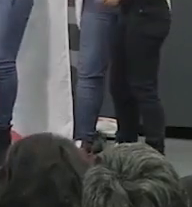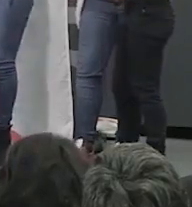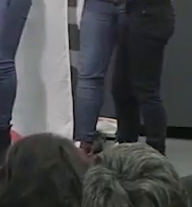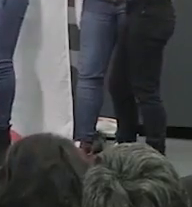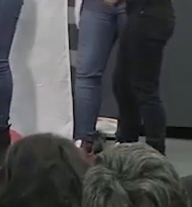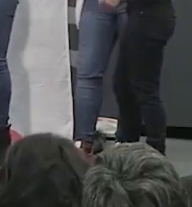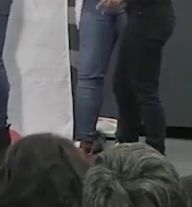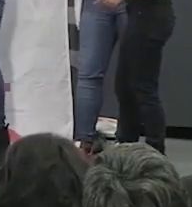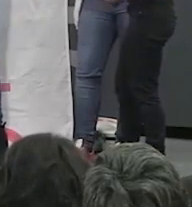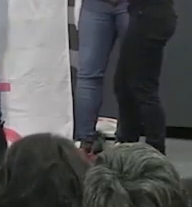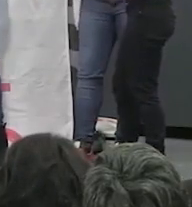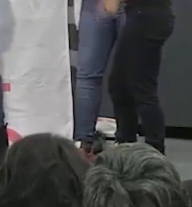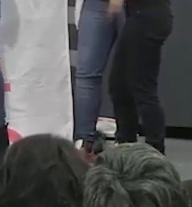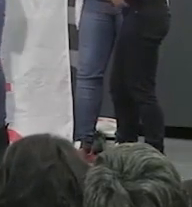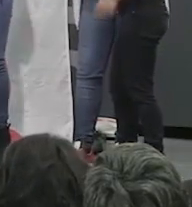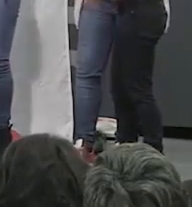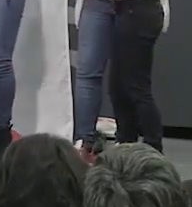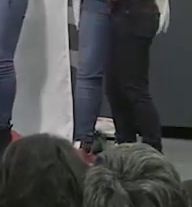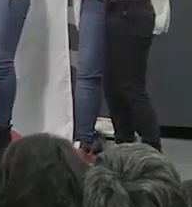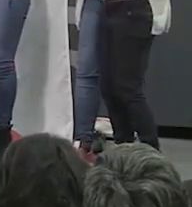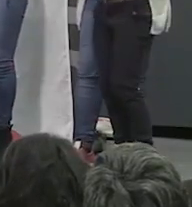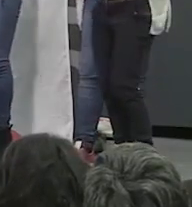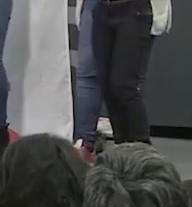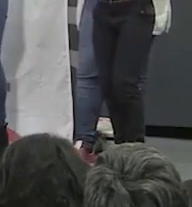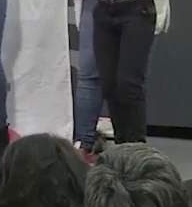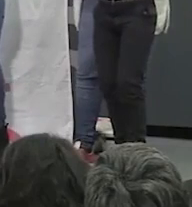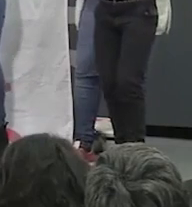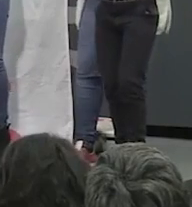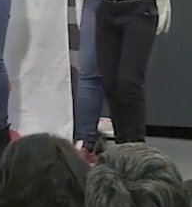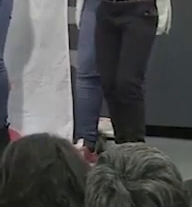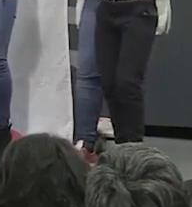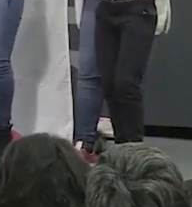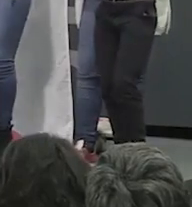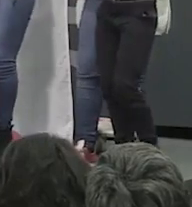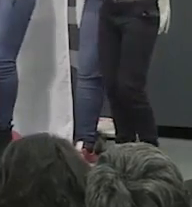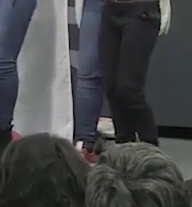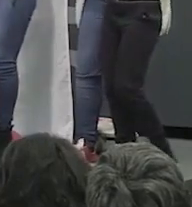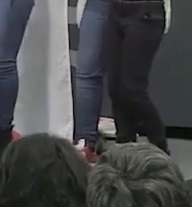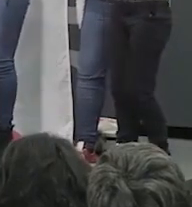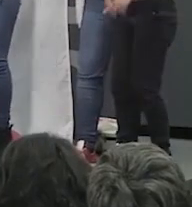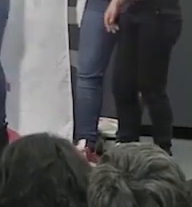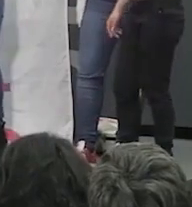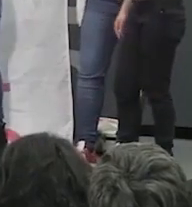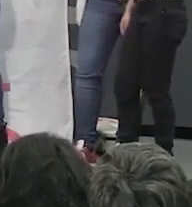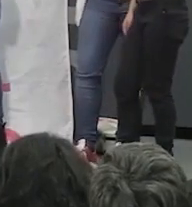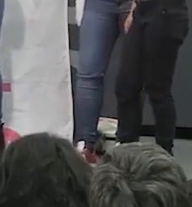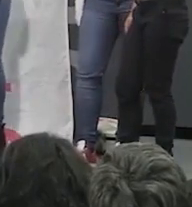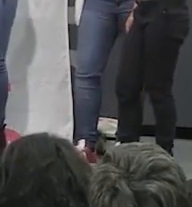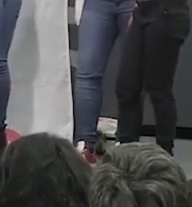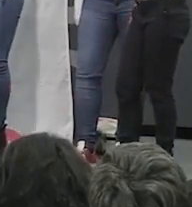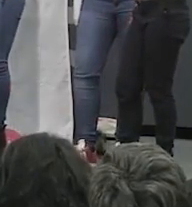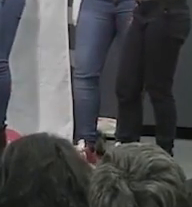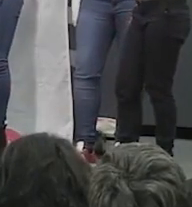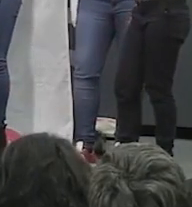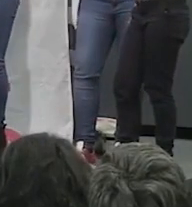y pentagramas Seré la dueña de mi destino Gritaré